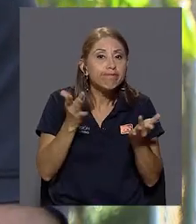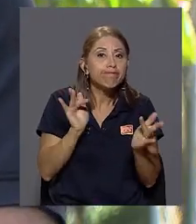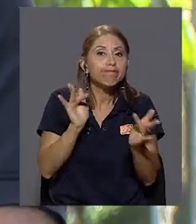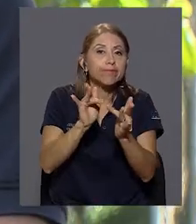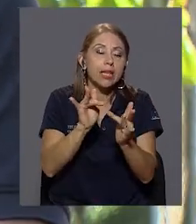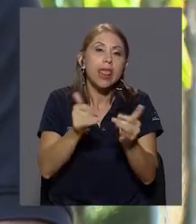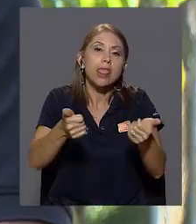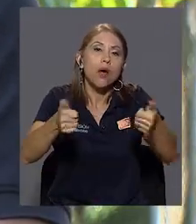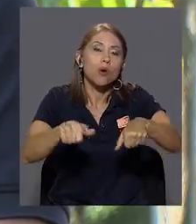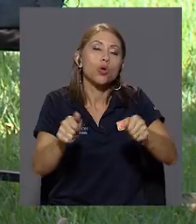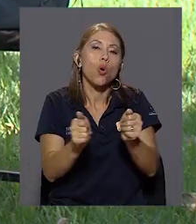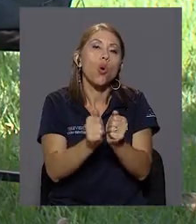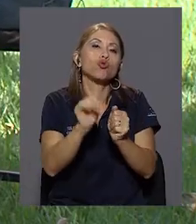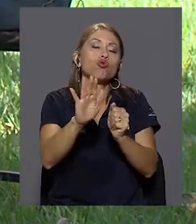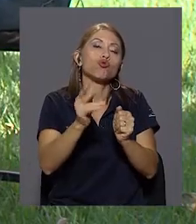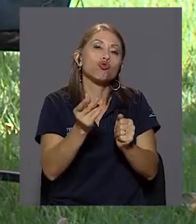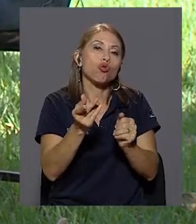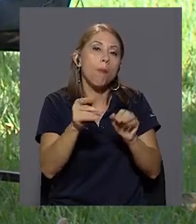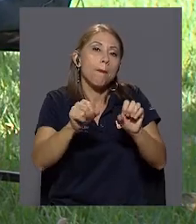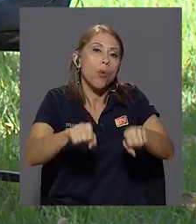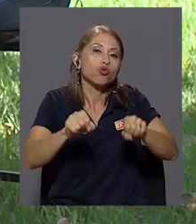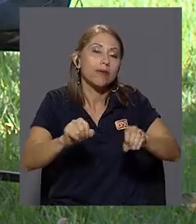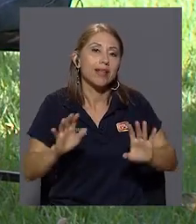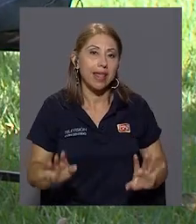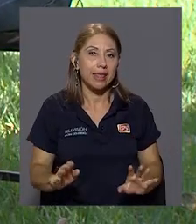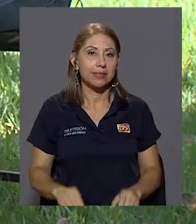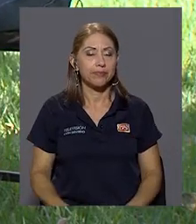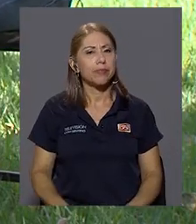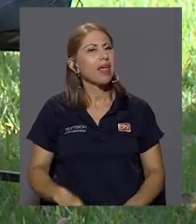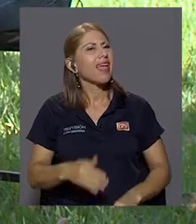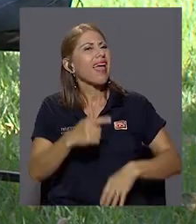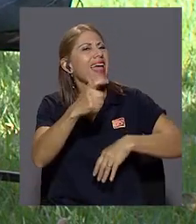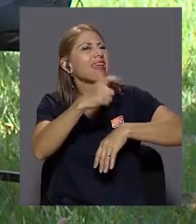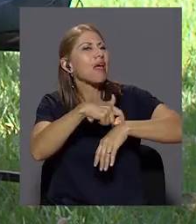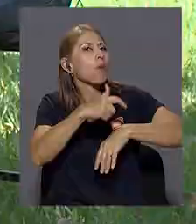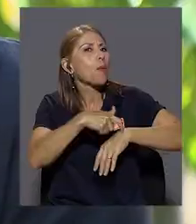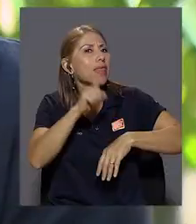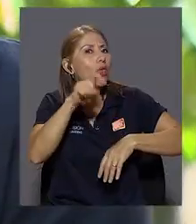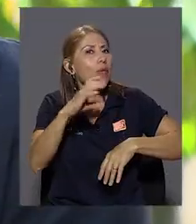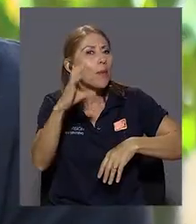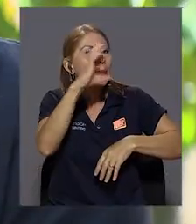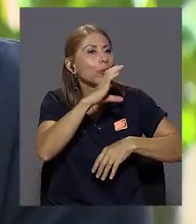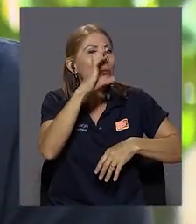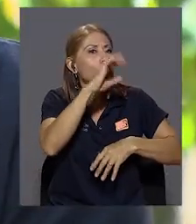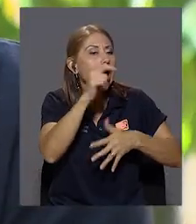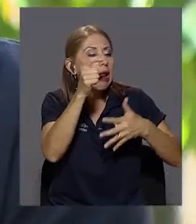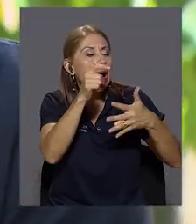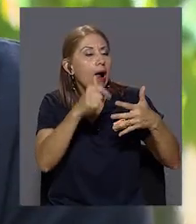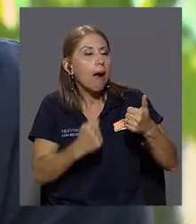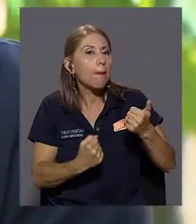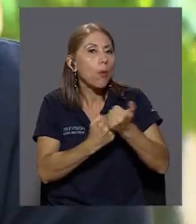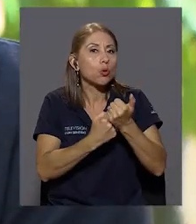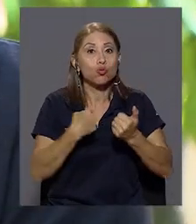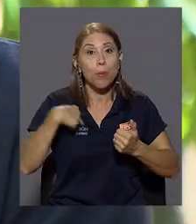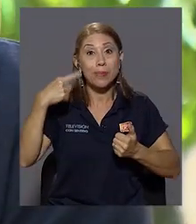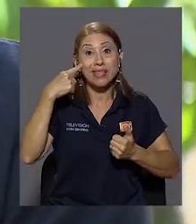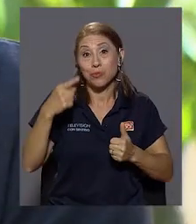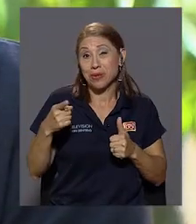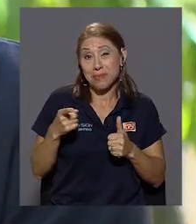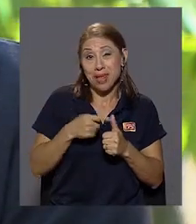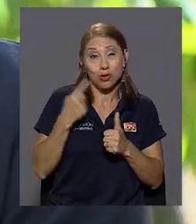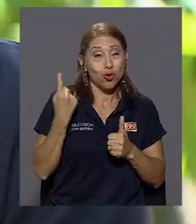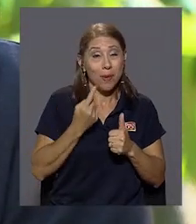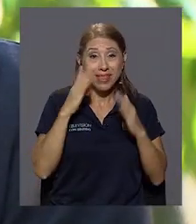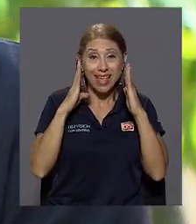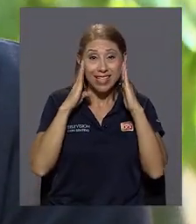por supuesto, a sus posibilidades. ¿En qué momento buscar cada una de estos? Me imagino que primero es una atención profesional, tal vez solo